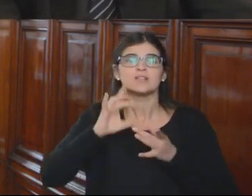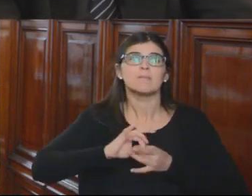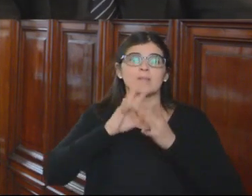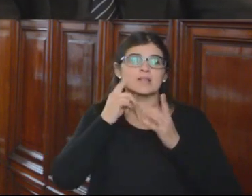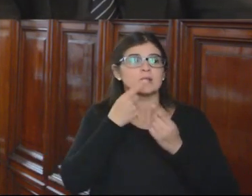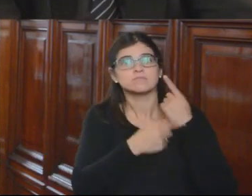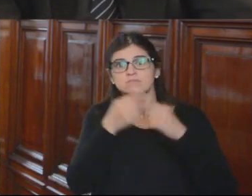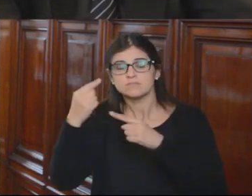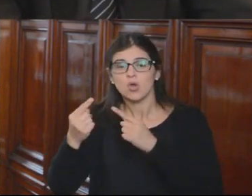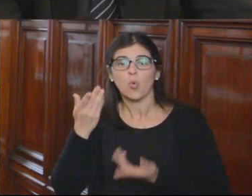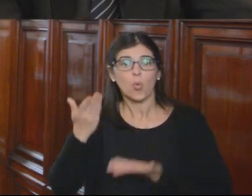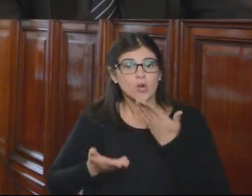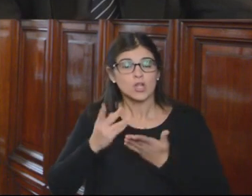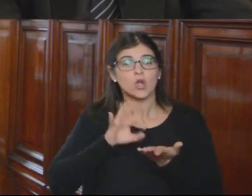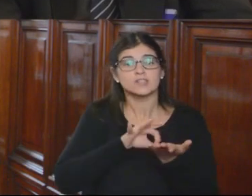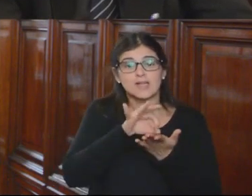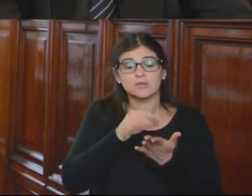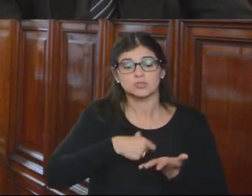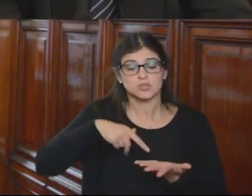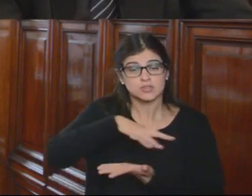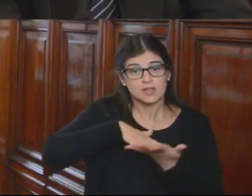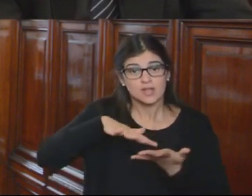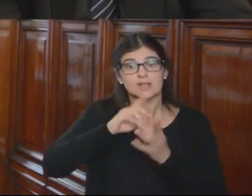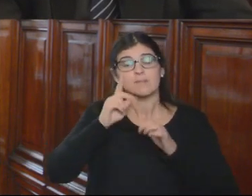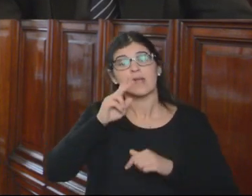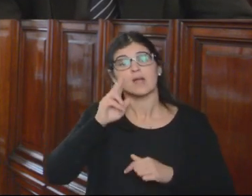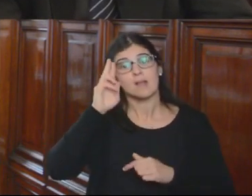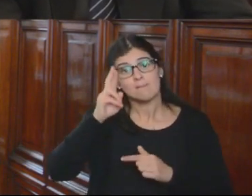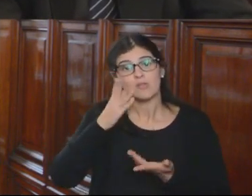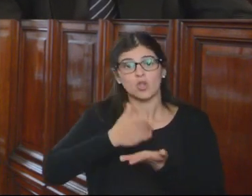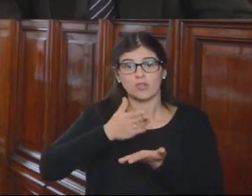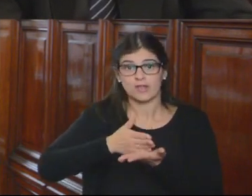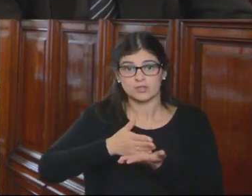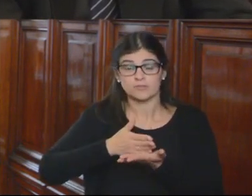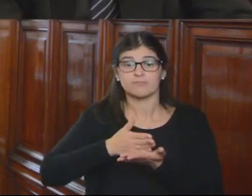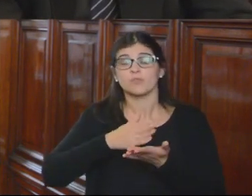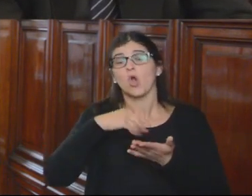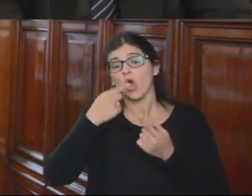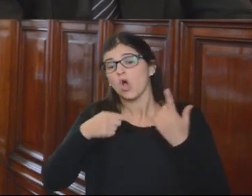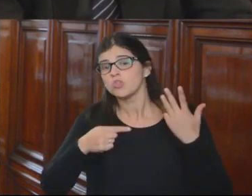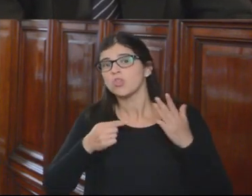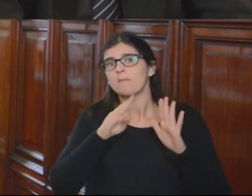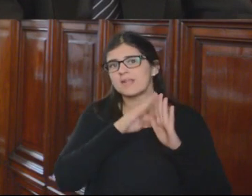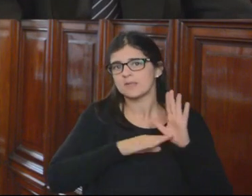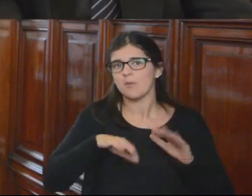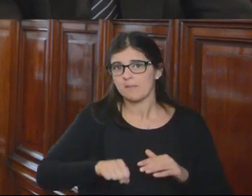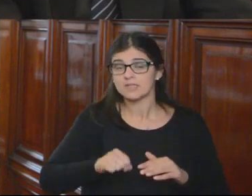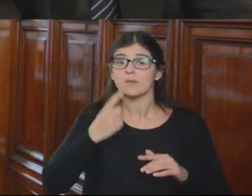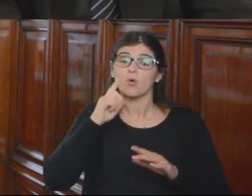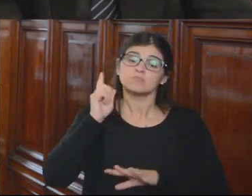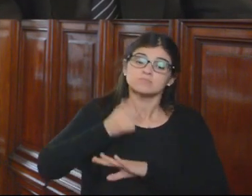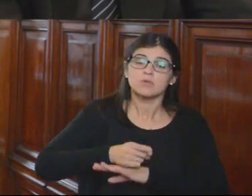pluralismo jurídico, servicio de la sociedad y respecto a los derechos, entre otros principios. Por mandato